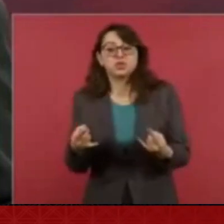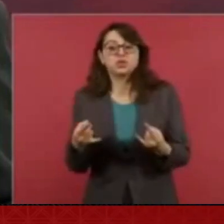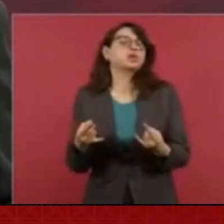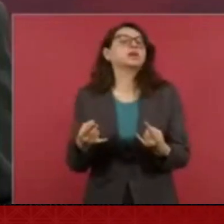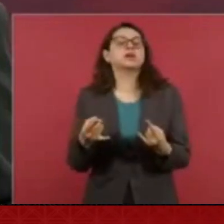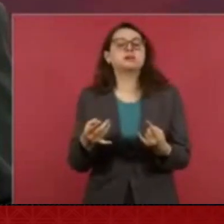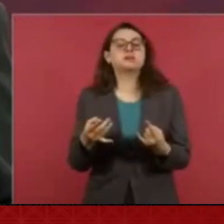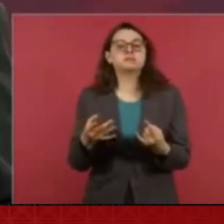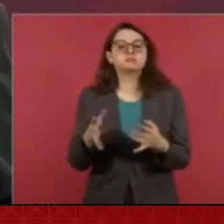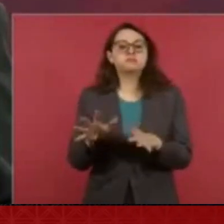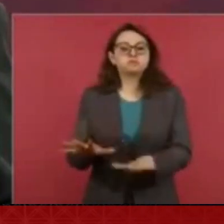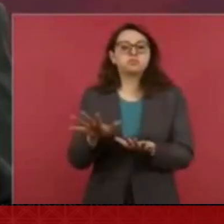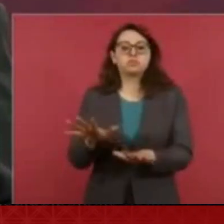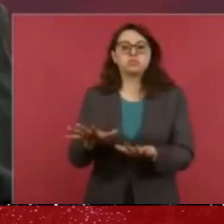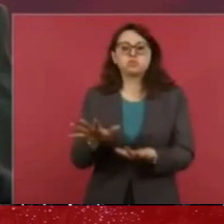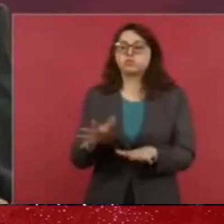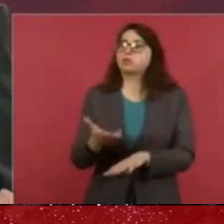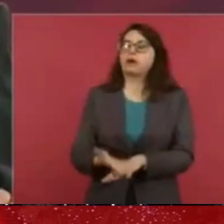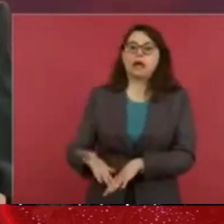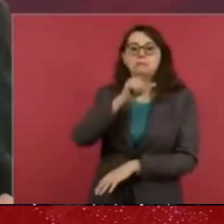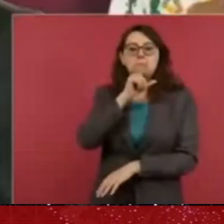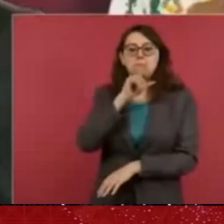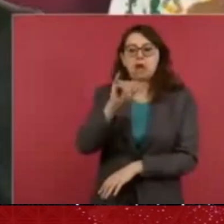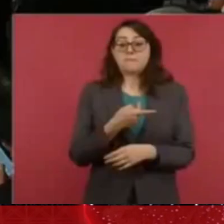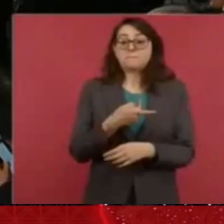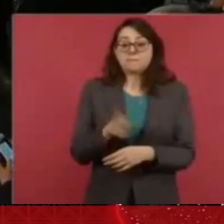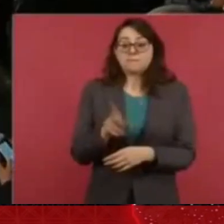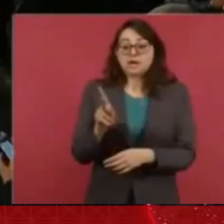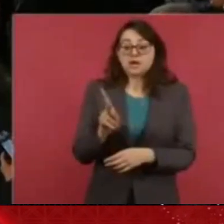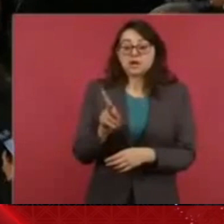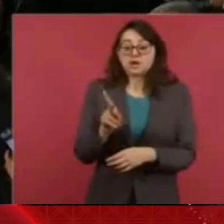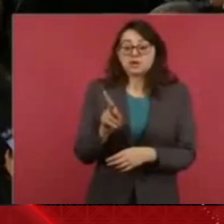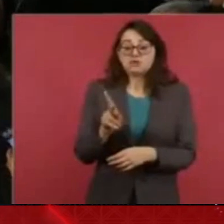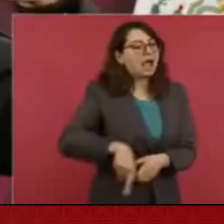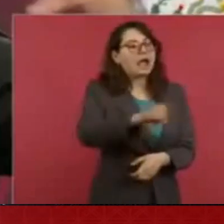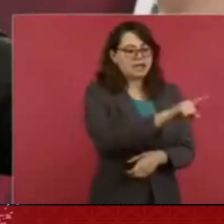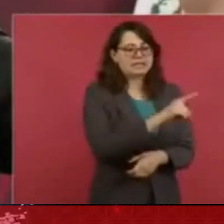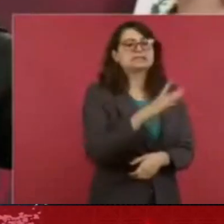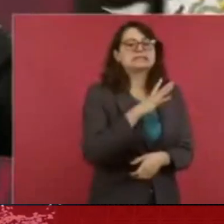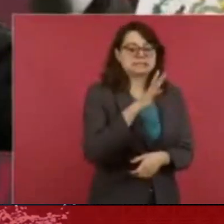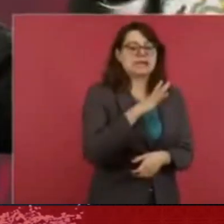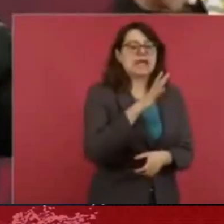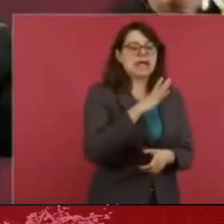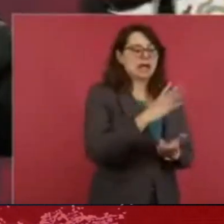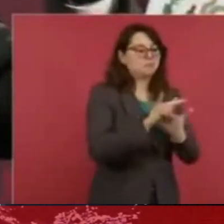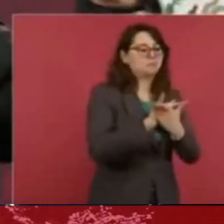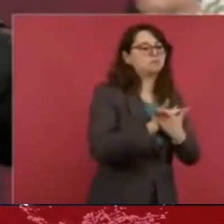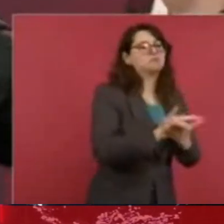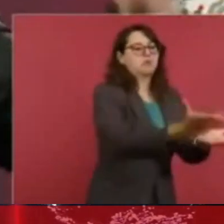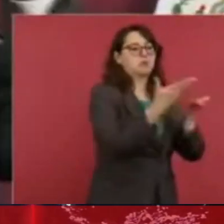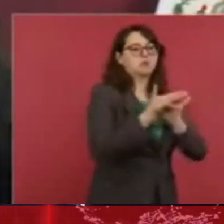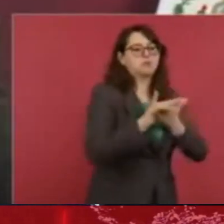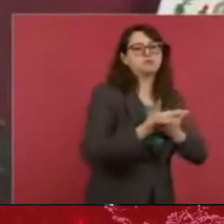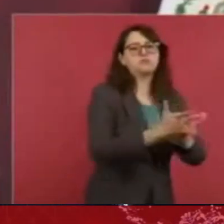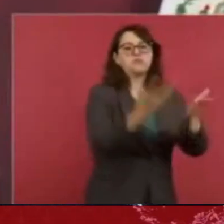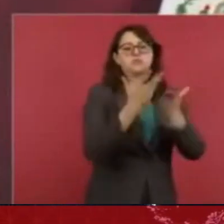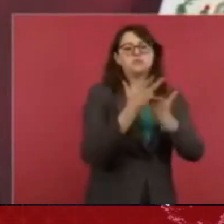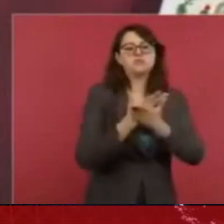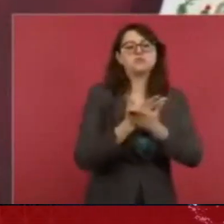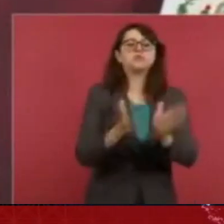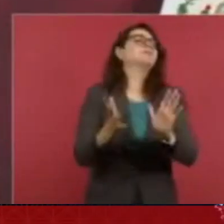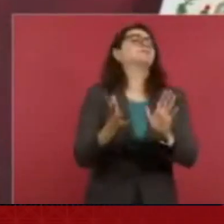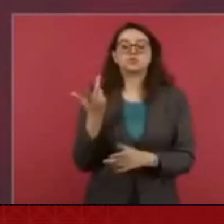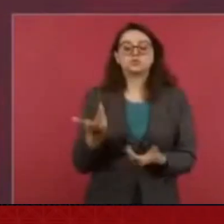inédito en los últimos tiempos. Ya hemos hablado aquí cómo se repartía en el presupuesto. A cada